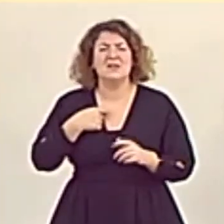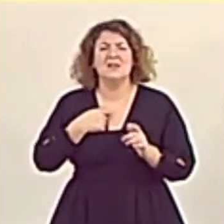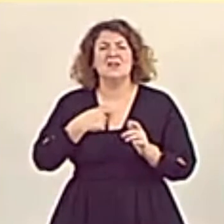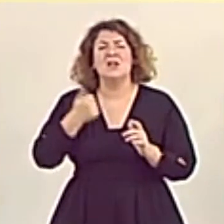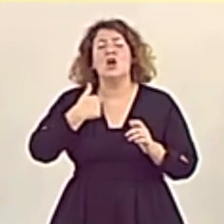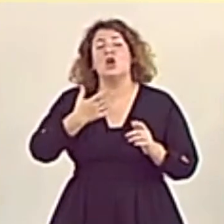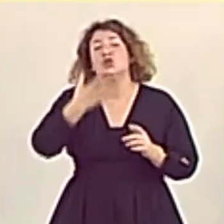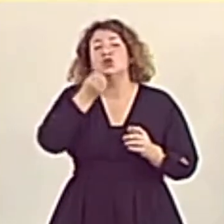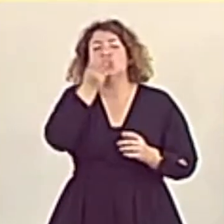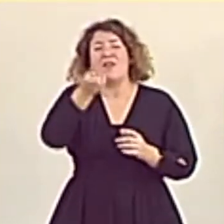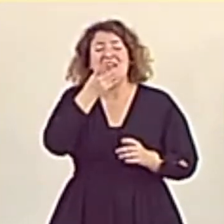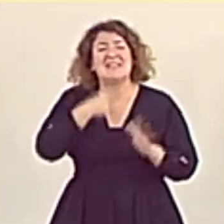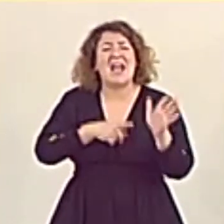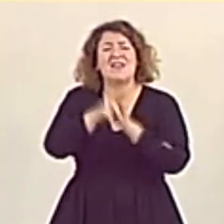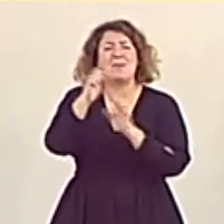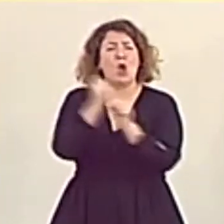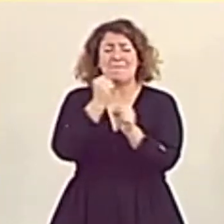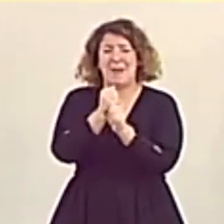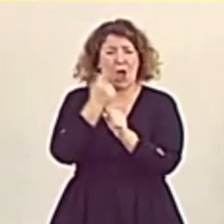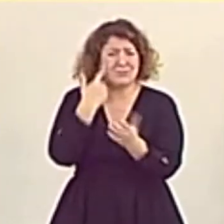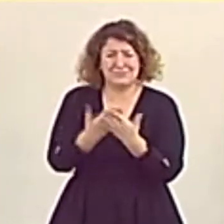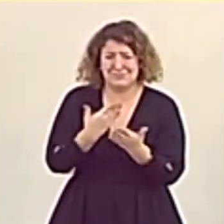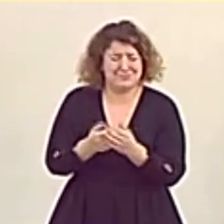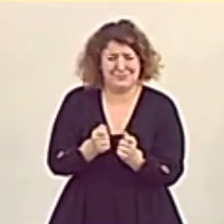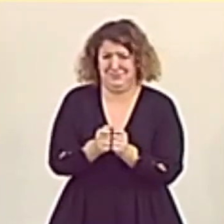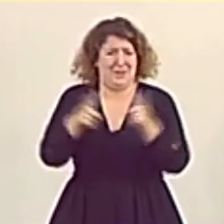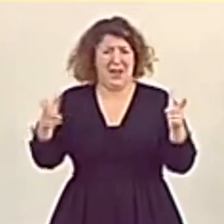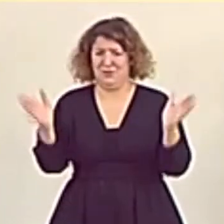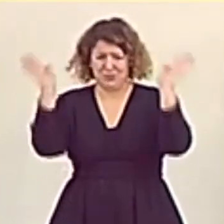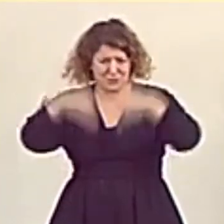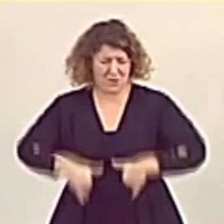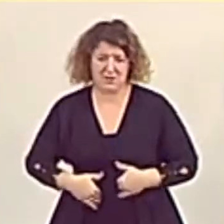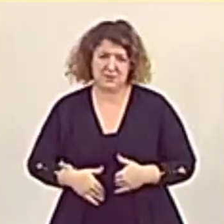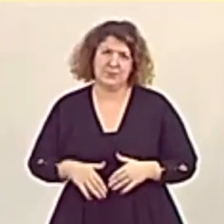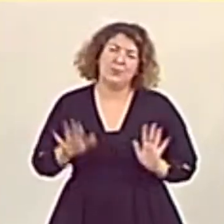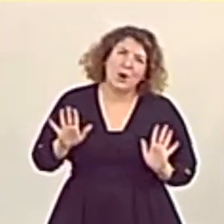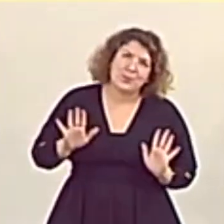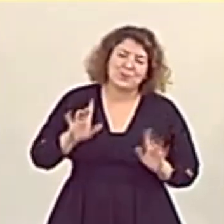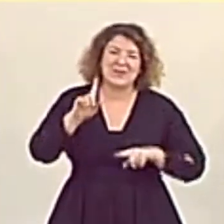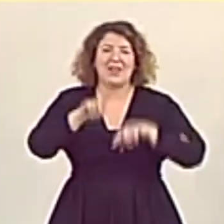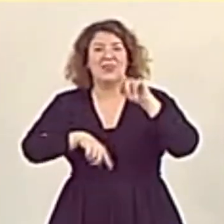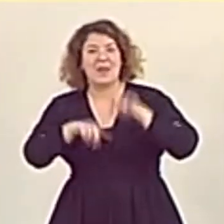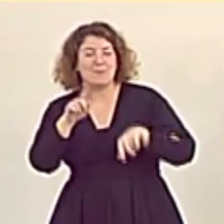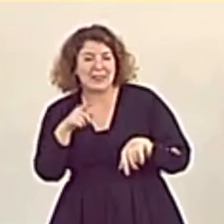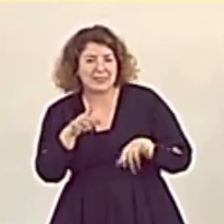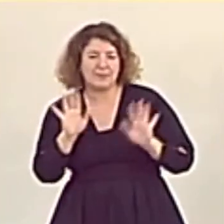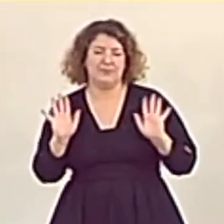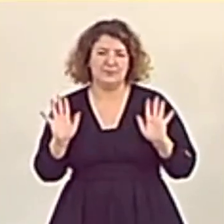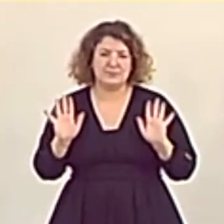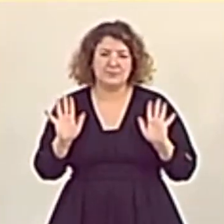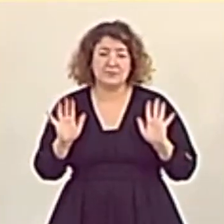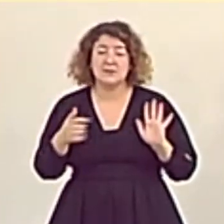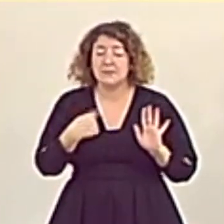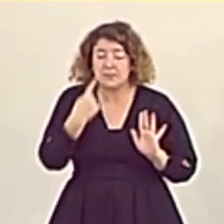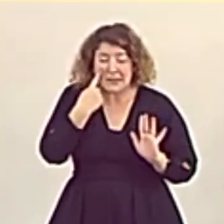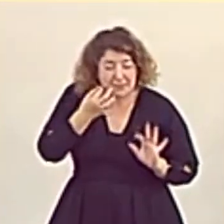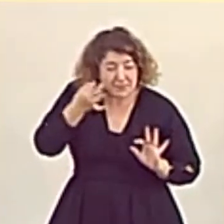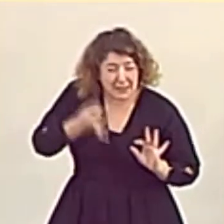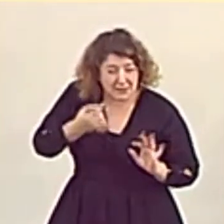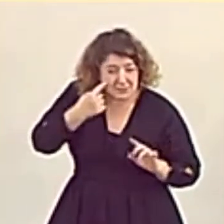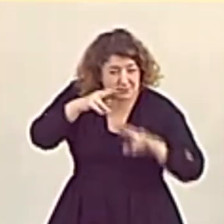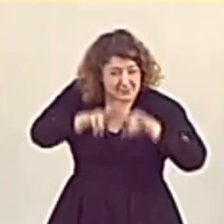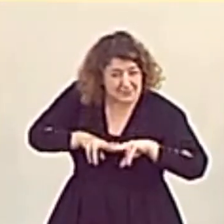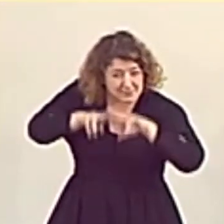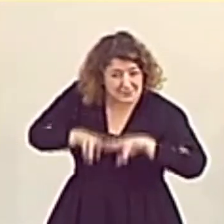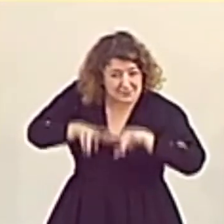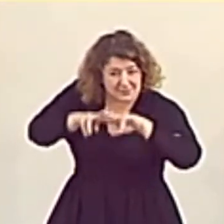políticas socialistas. Se mire como se mire. Bueno, depende. Si se mira bien, si se mira bien, siempre se puede